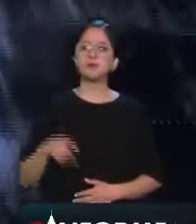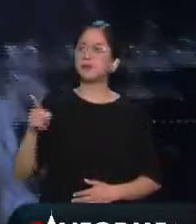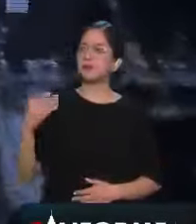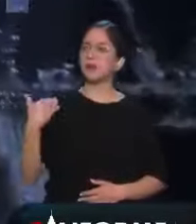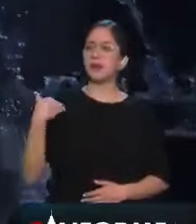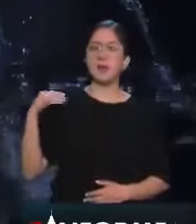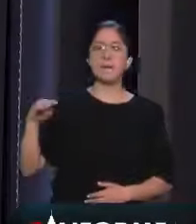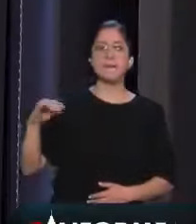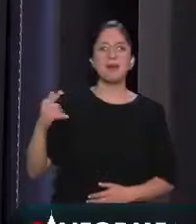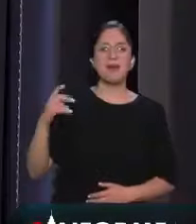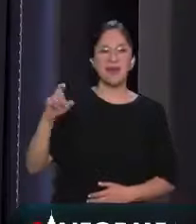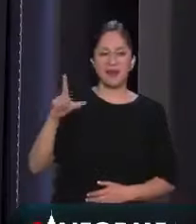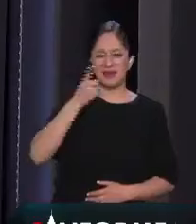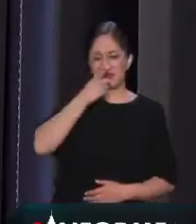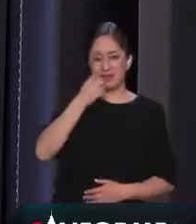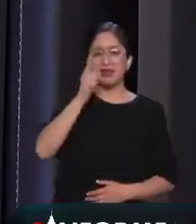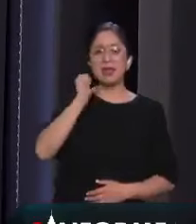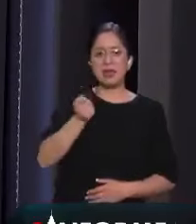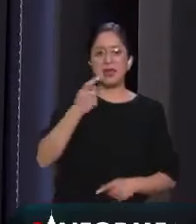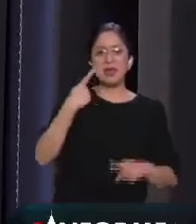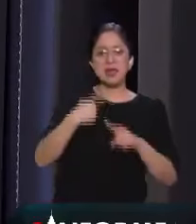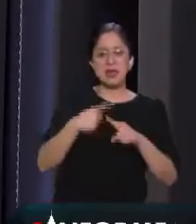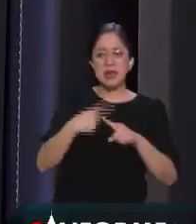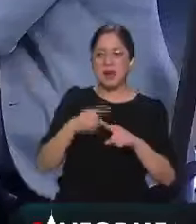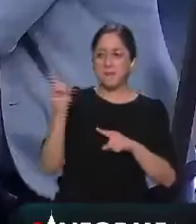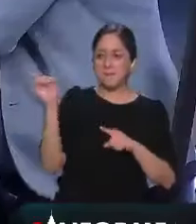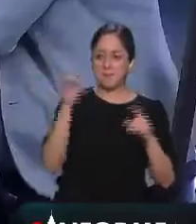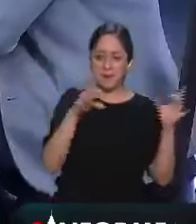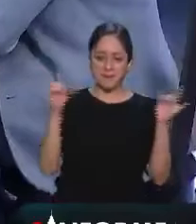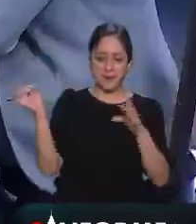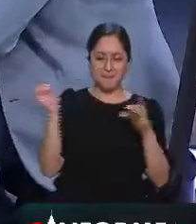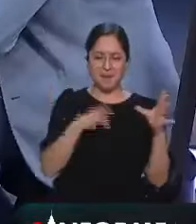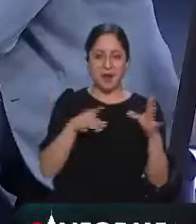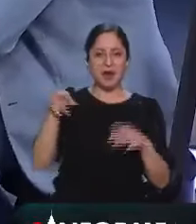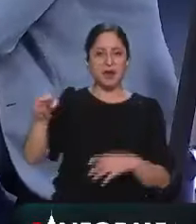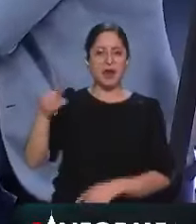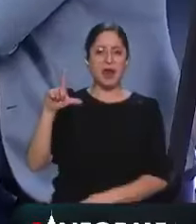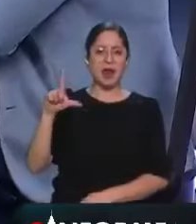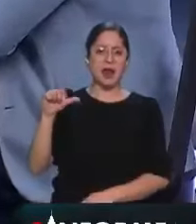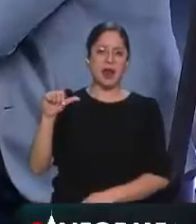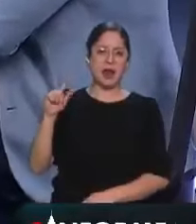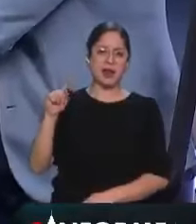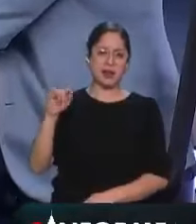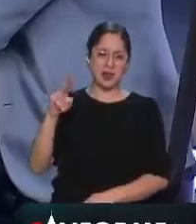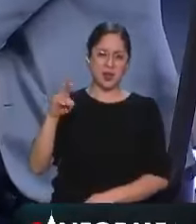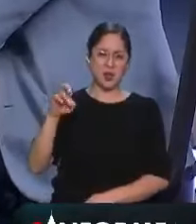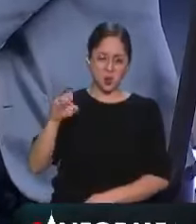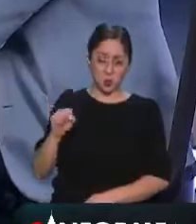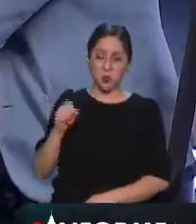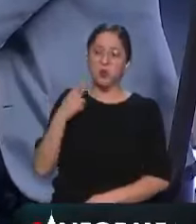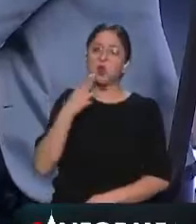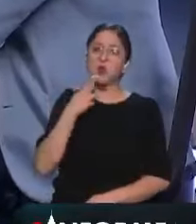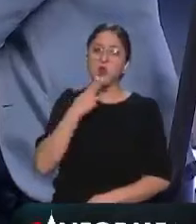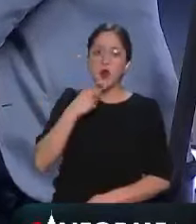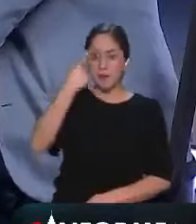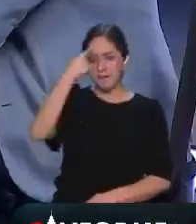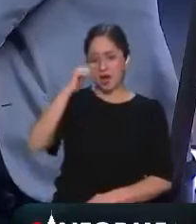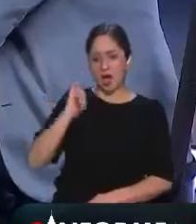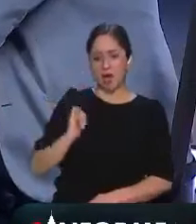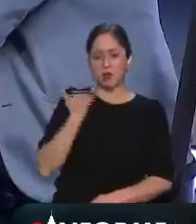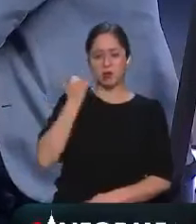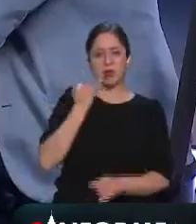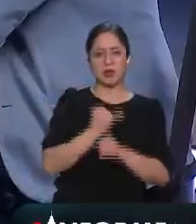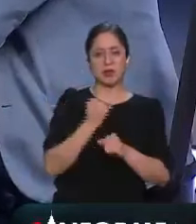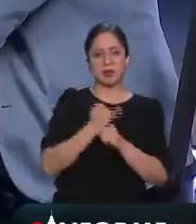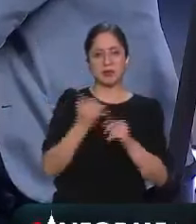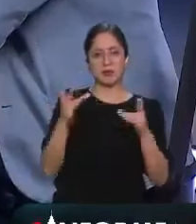fueron amplificadas mayormente por las cuentas de latinos. Se treparon, ¿no? Se treparon. tema para potencializarlo en redes sociales. Así es. Oye,